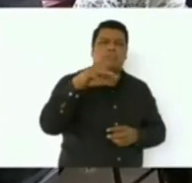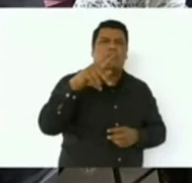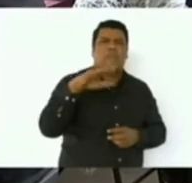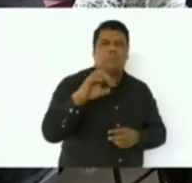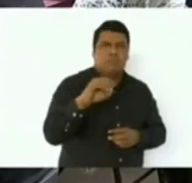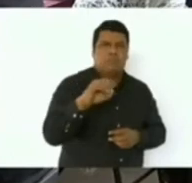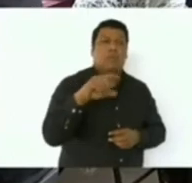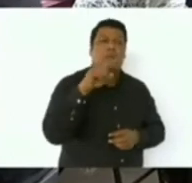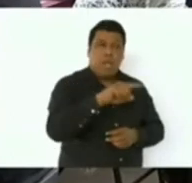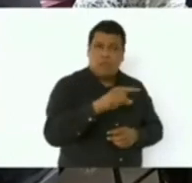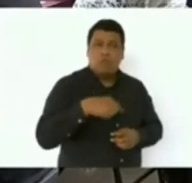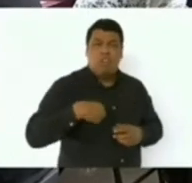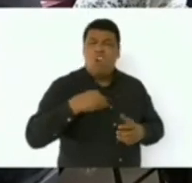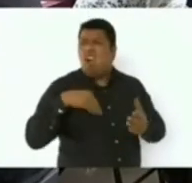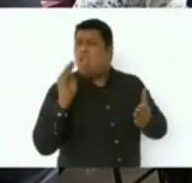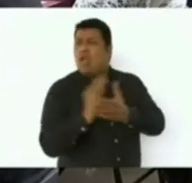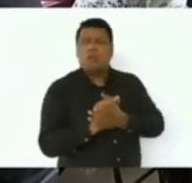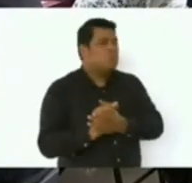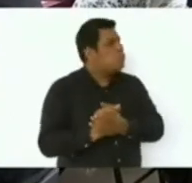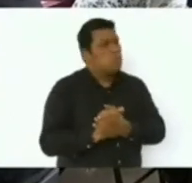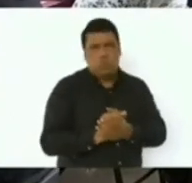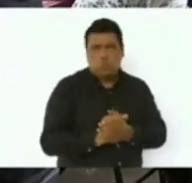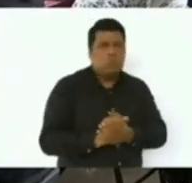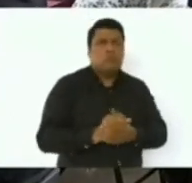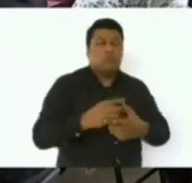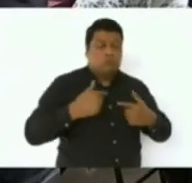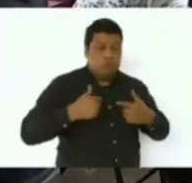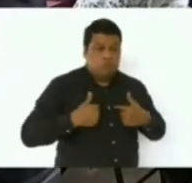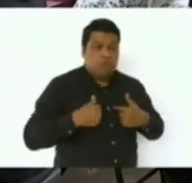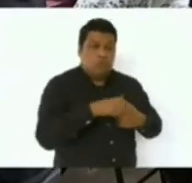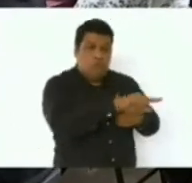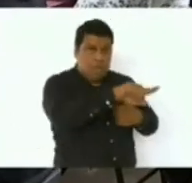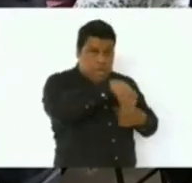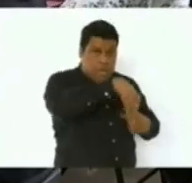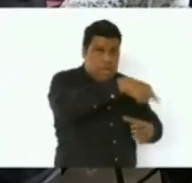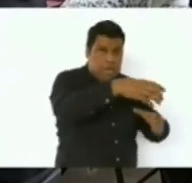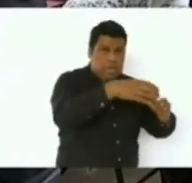quiero que ese recurso se estén.